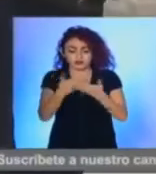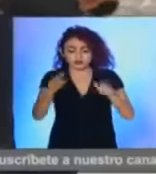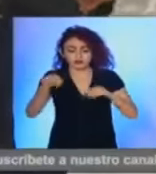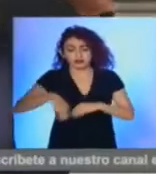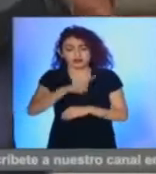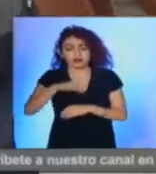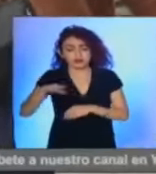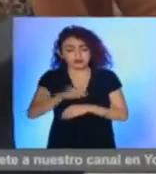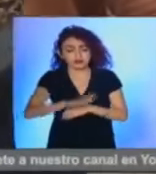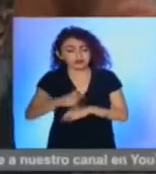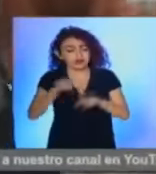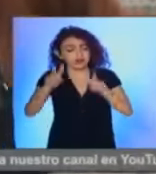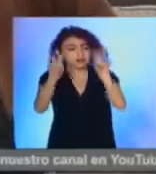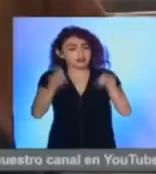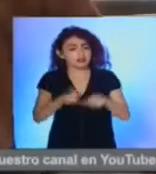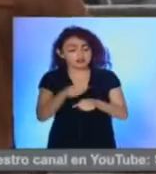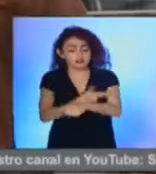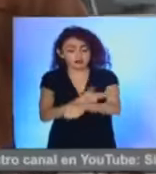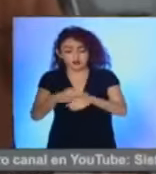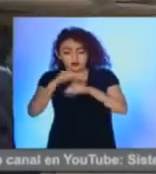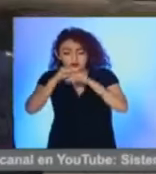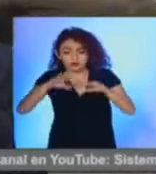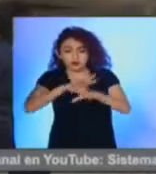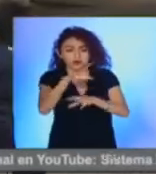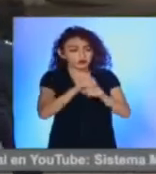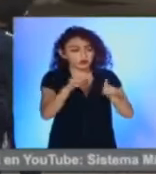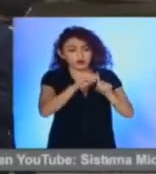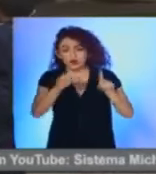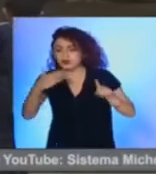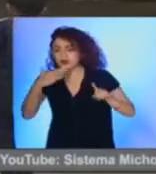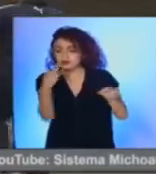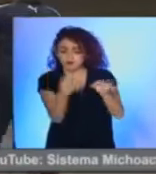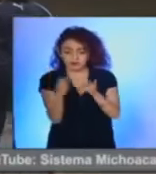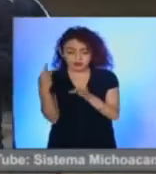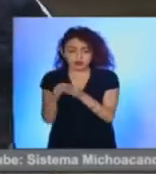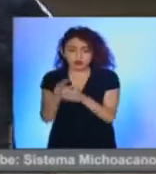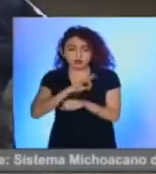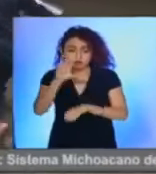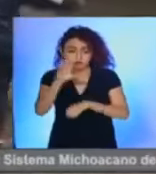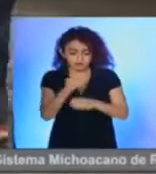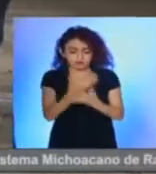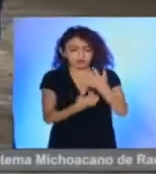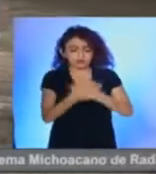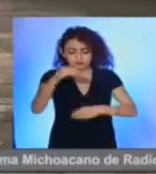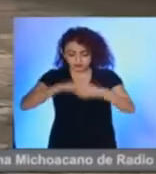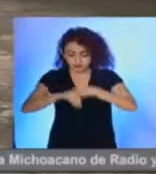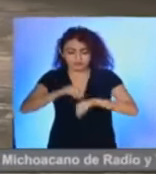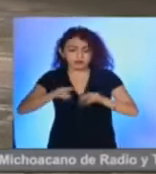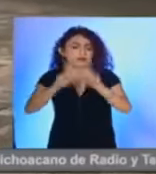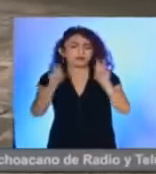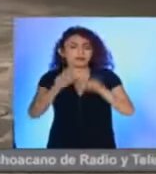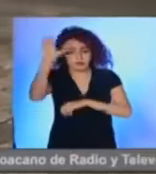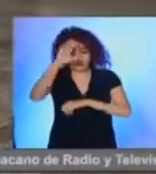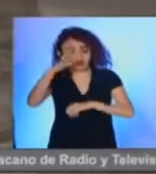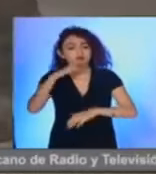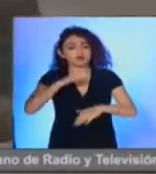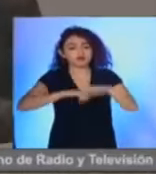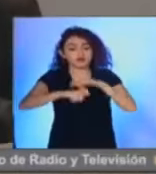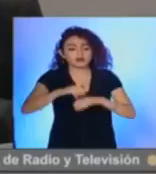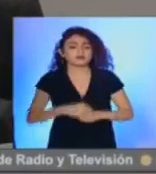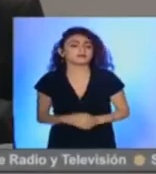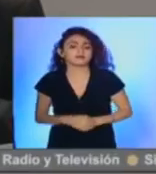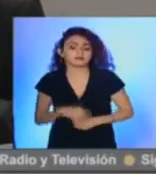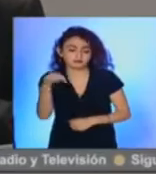puertas en el tema de la transparencia para poner orden y generar alternativas que permitan consolidar el trabajo y la cultura anticorrupción.